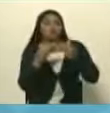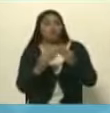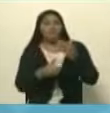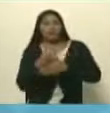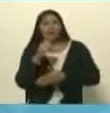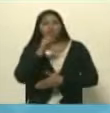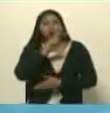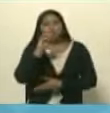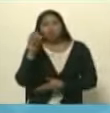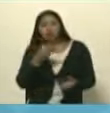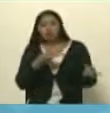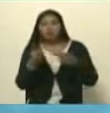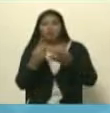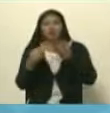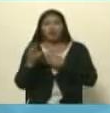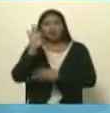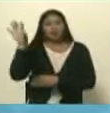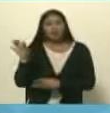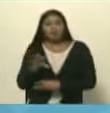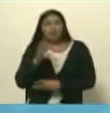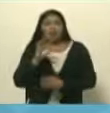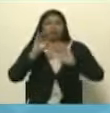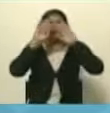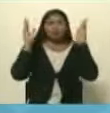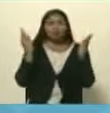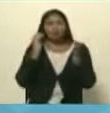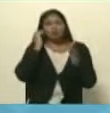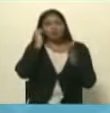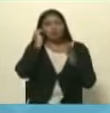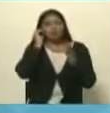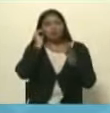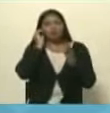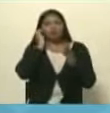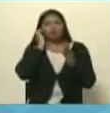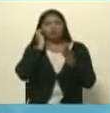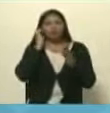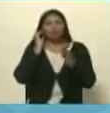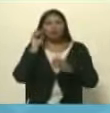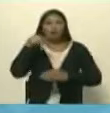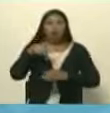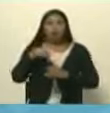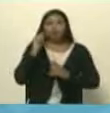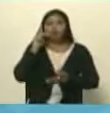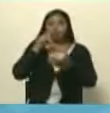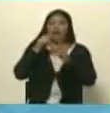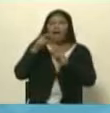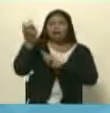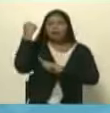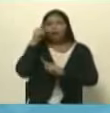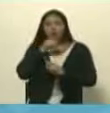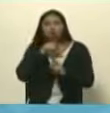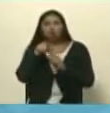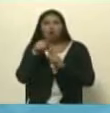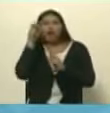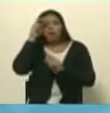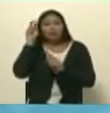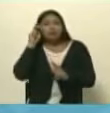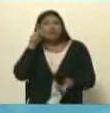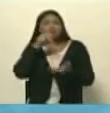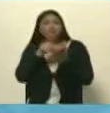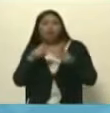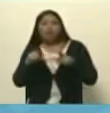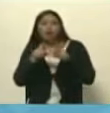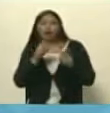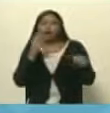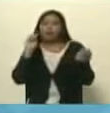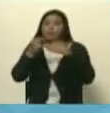de 200 invitados de diferentes países del mundo. Hoy, específicamente, ayer estuvimos en la Cancillería, pero hoy nos trasladamos al Teatro Teresa